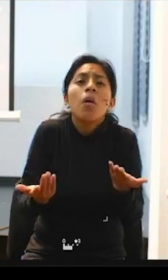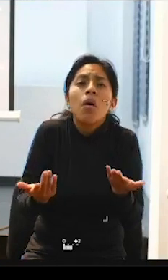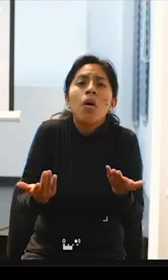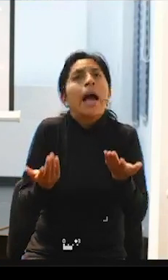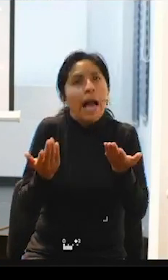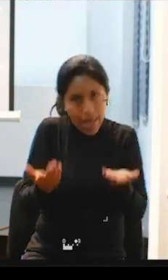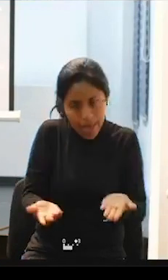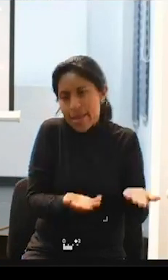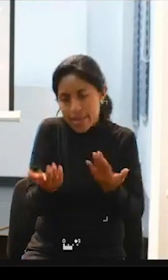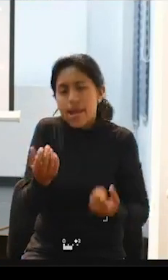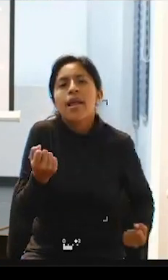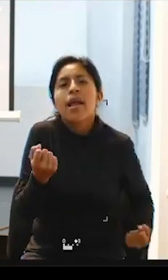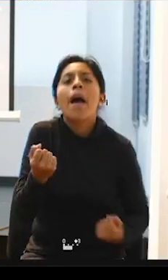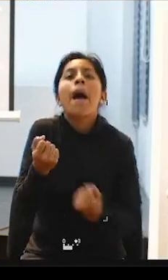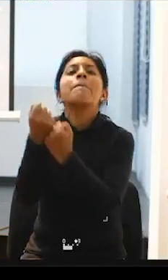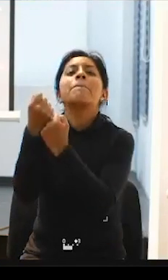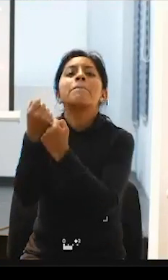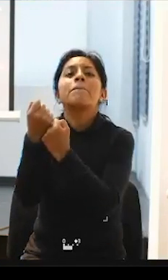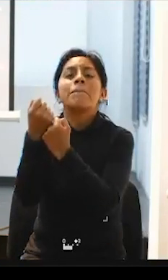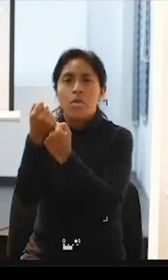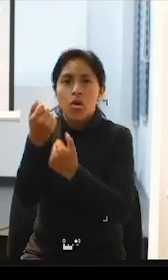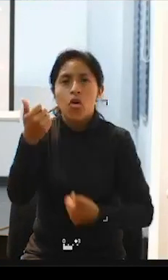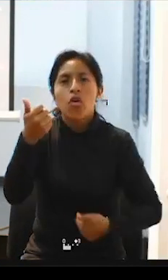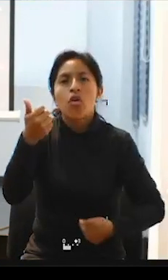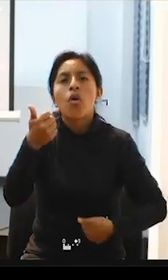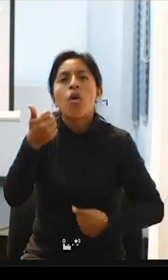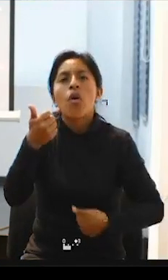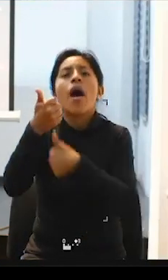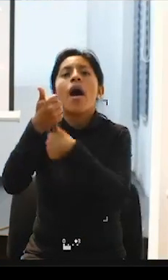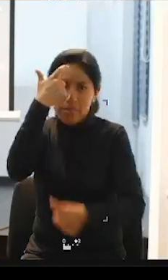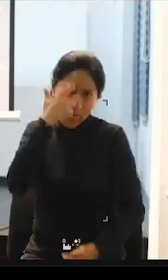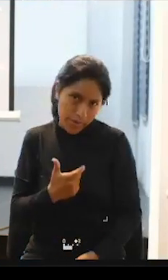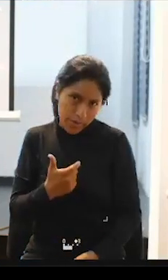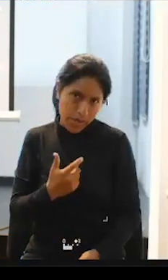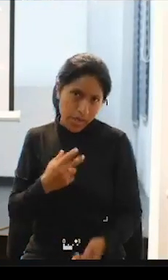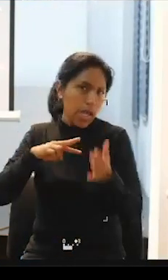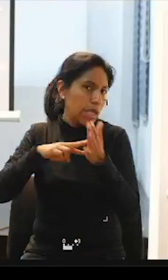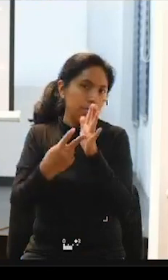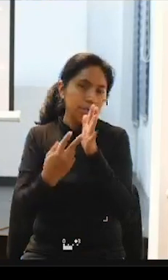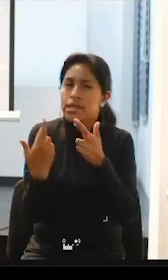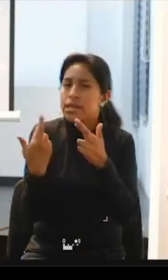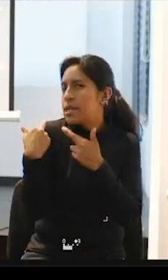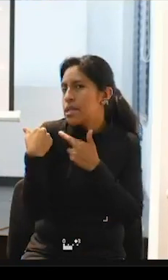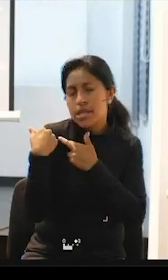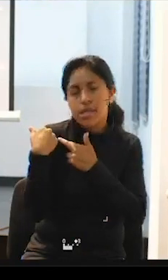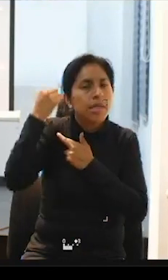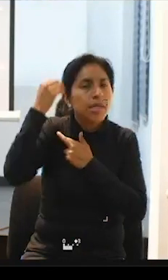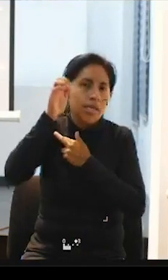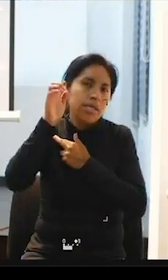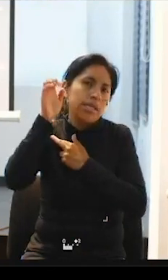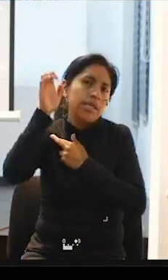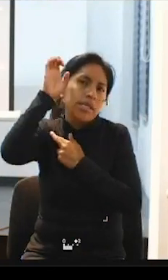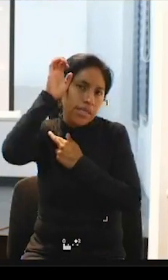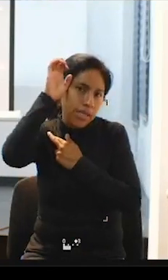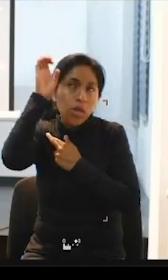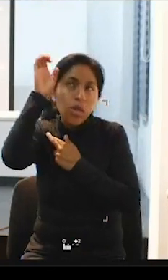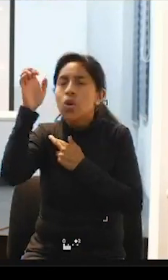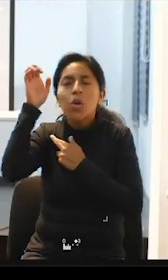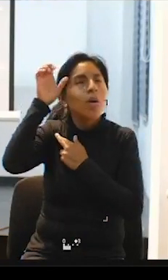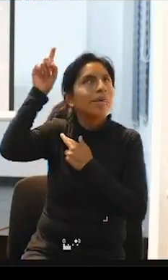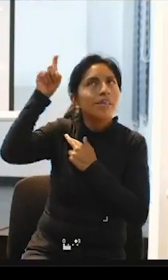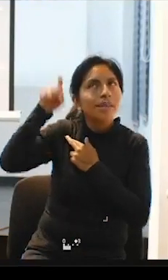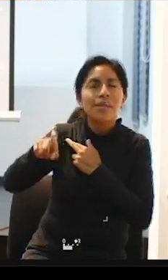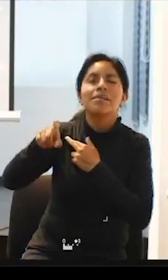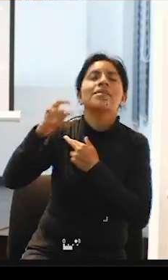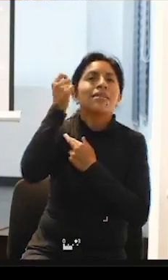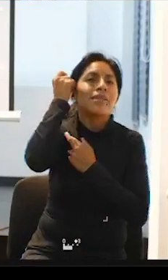asistencia personal entonces ese es un trabajo de los gobiernos los gobiernos han de entender que la asistencia personal es un